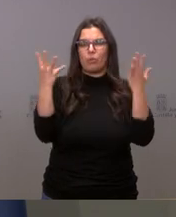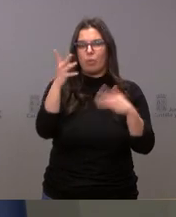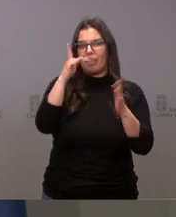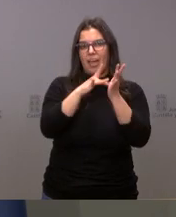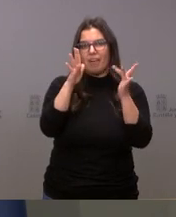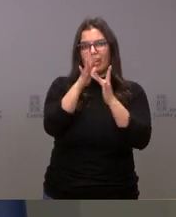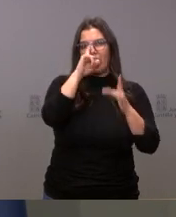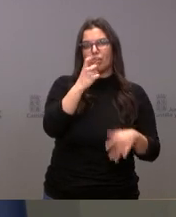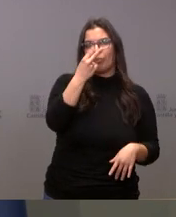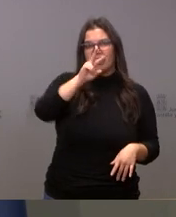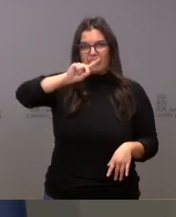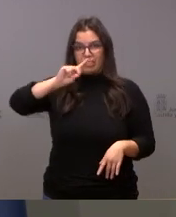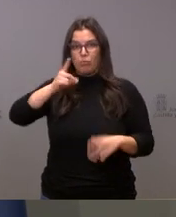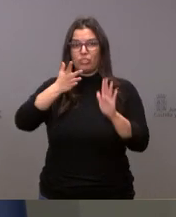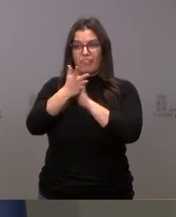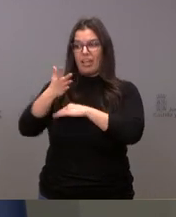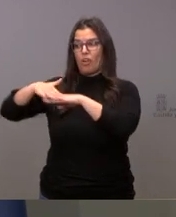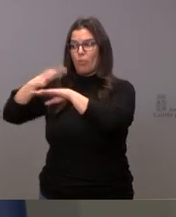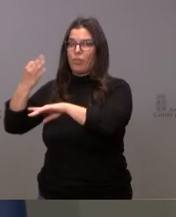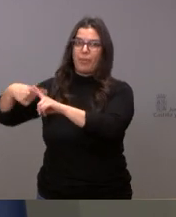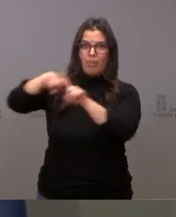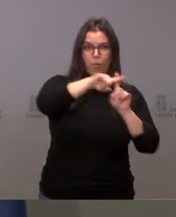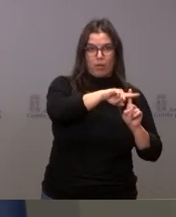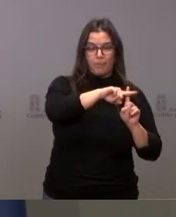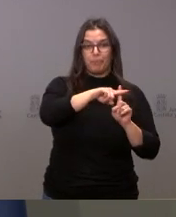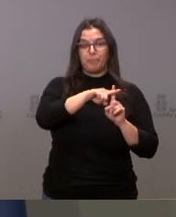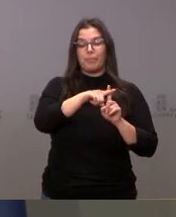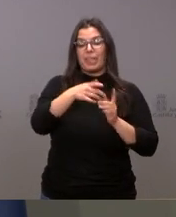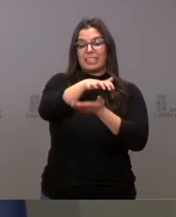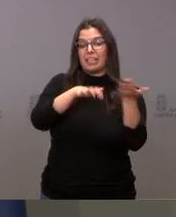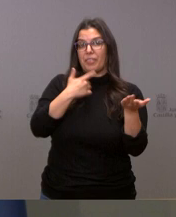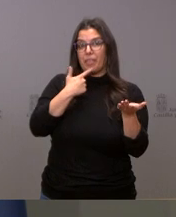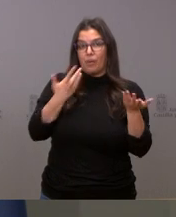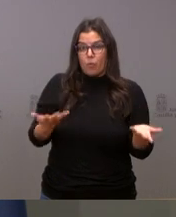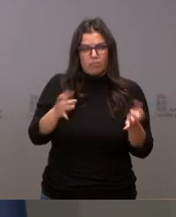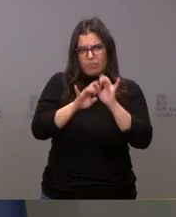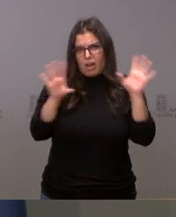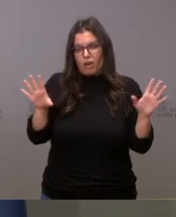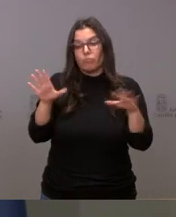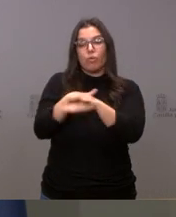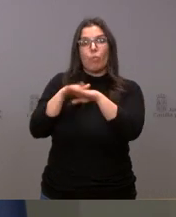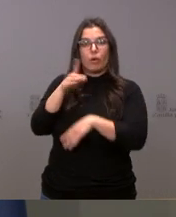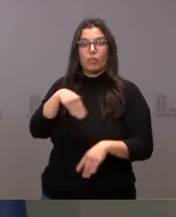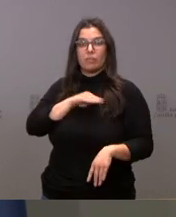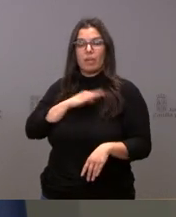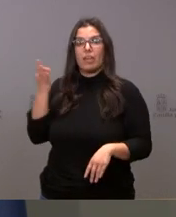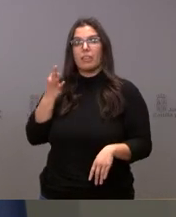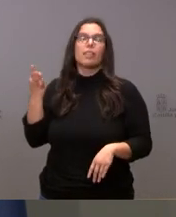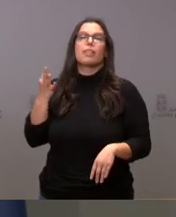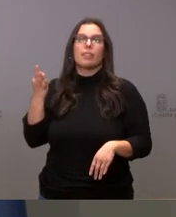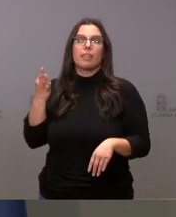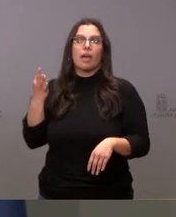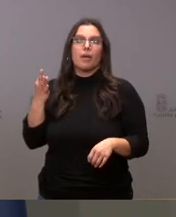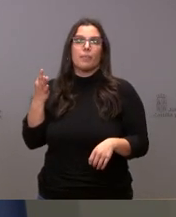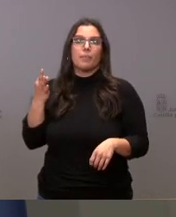21. Como ustedes recordarán, allí lo que figura es claramente que el Gobierno de España tendrá que satisfacer a la